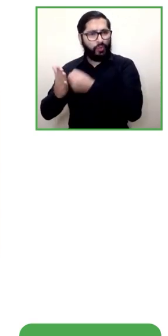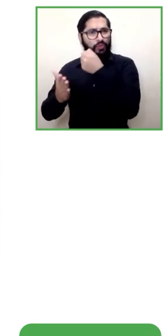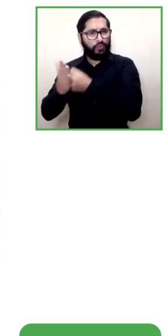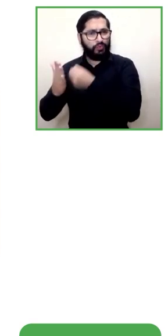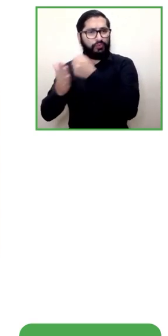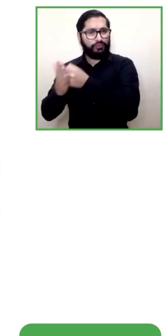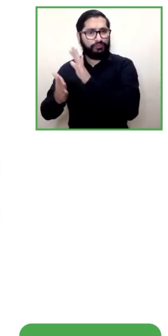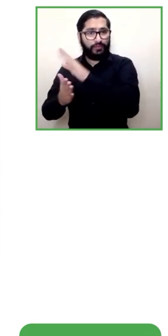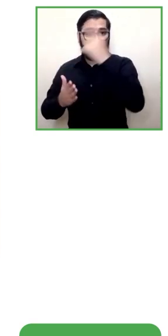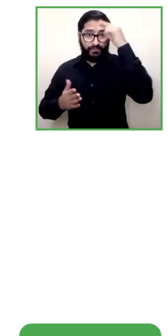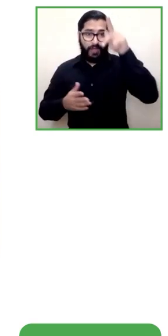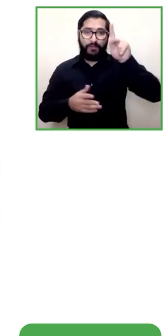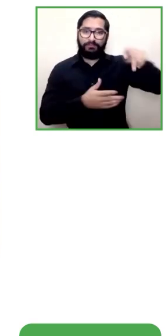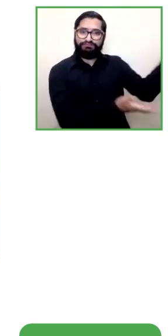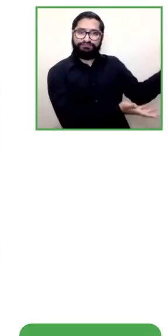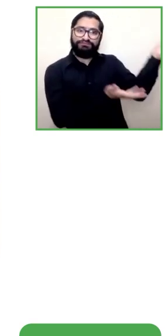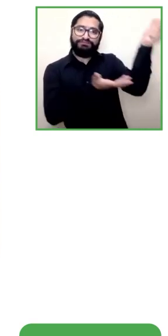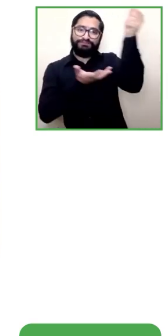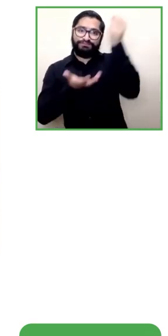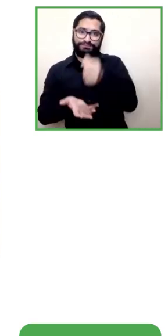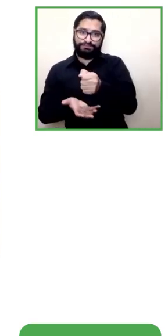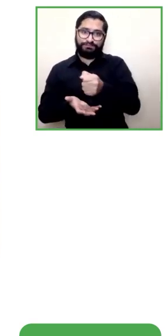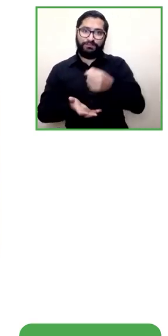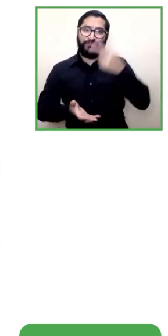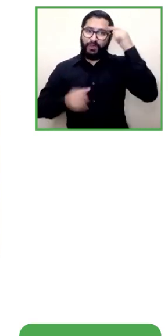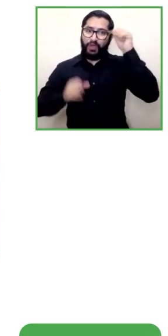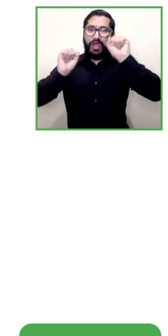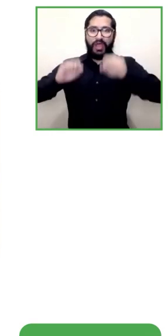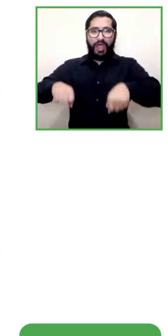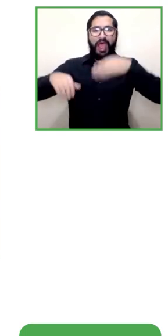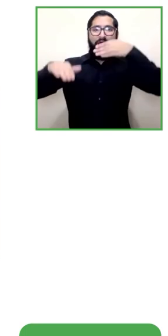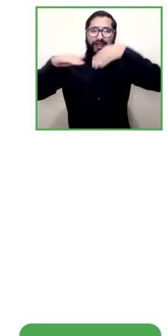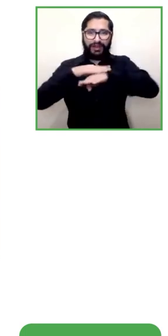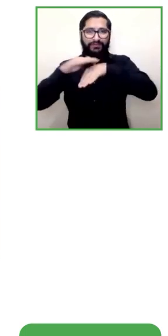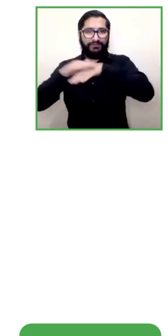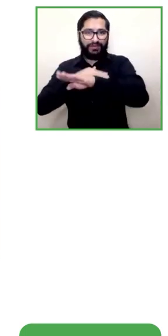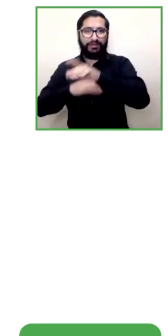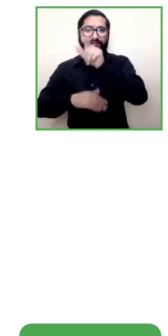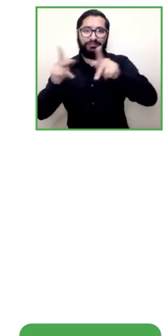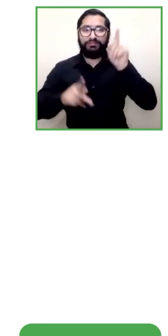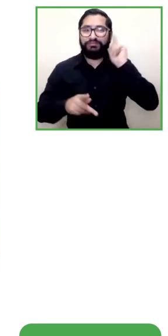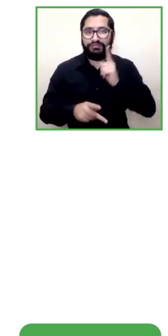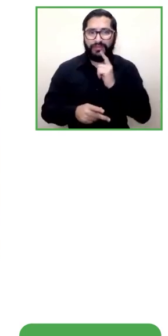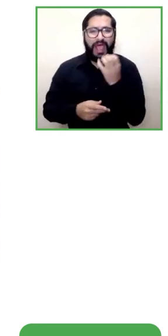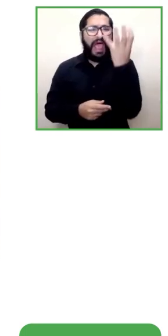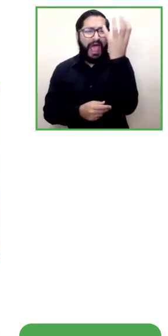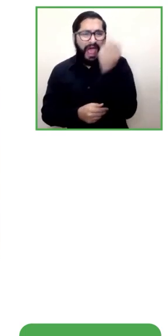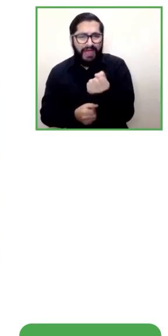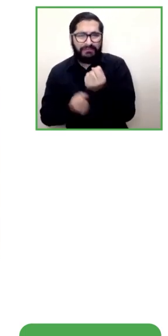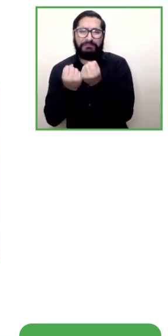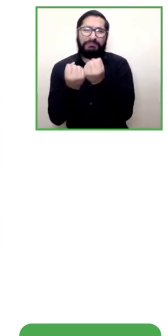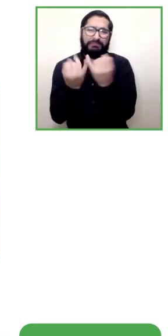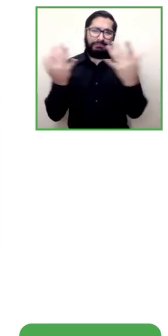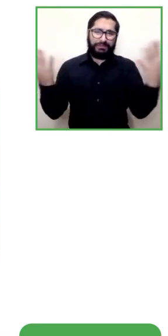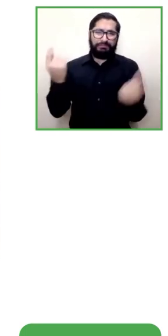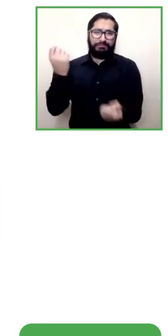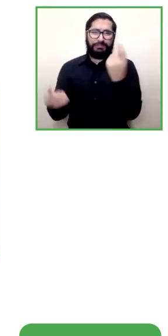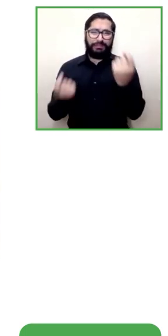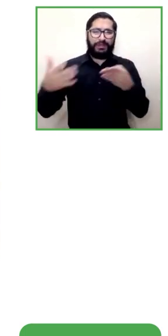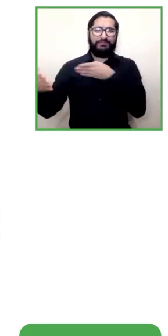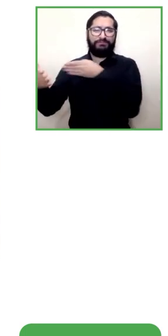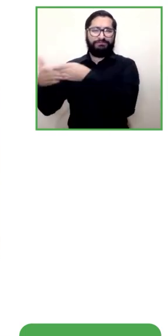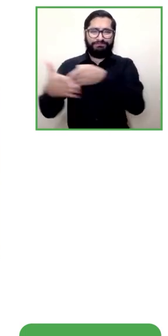porque existían muchas barreras y el centro de relevo lo que permite es facilitar y permite la